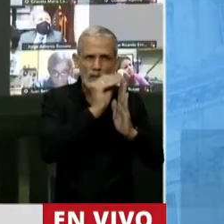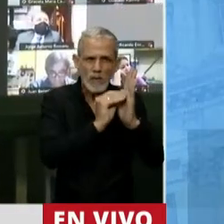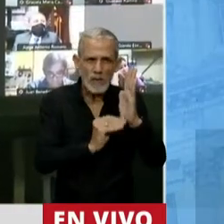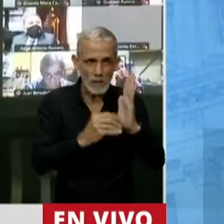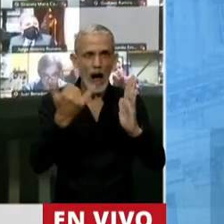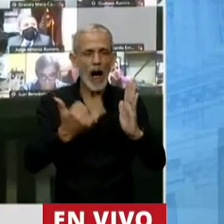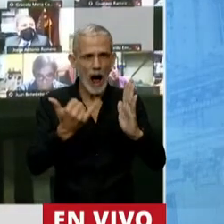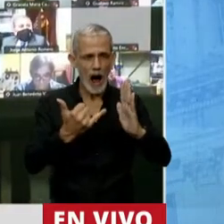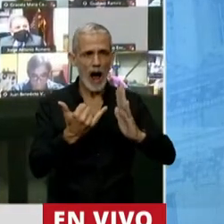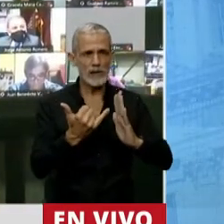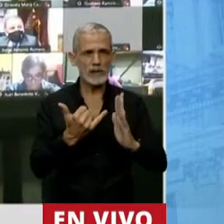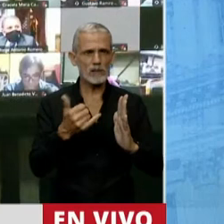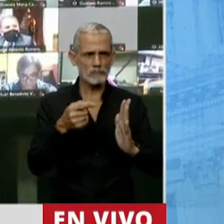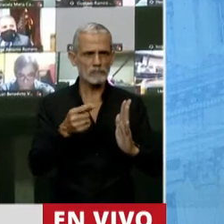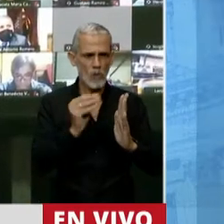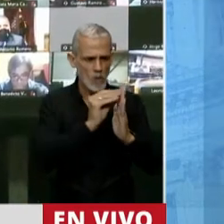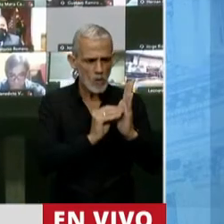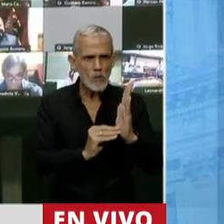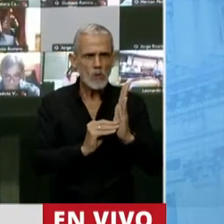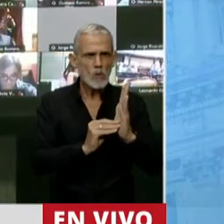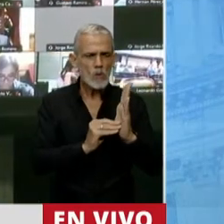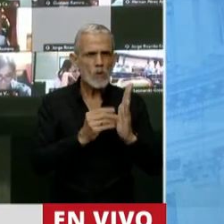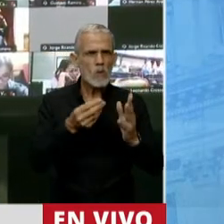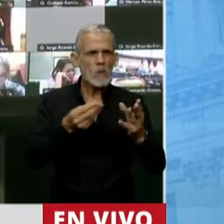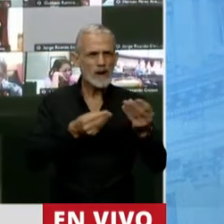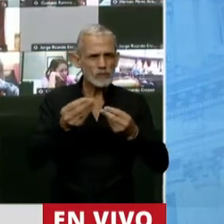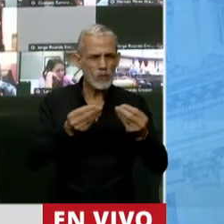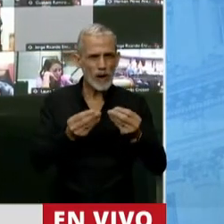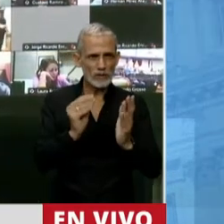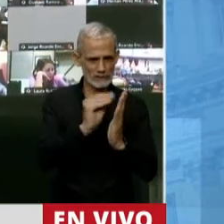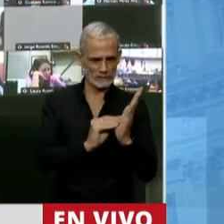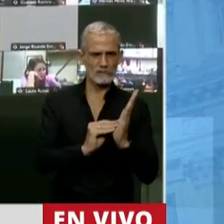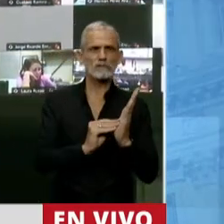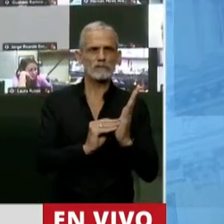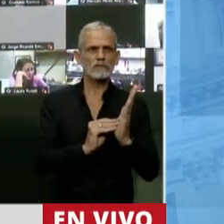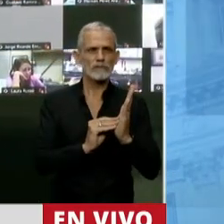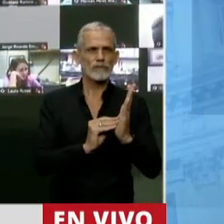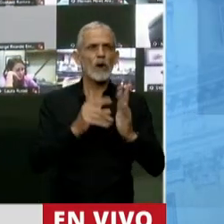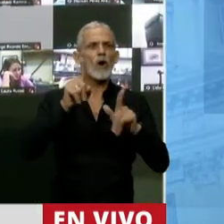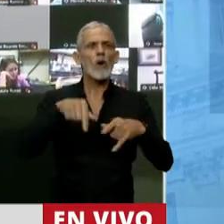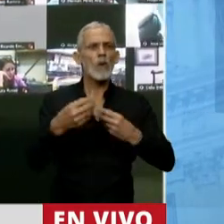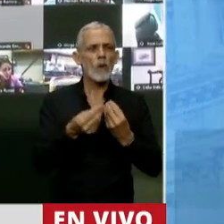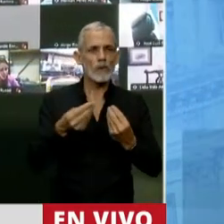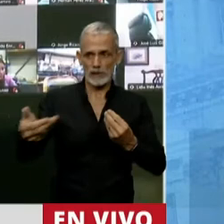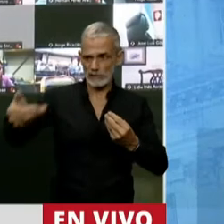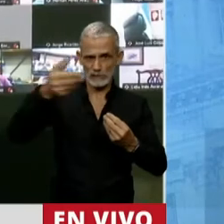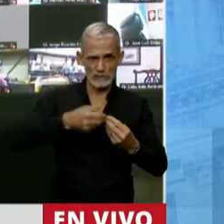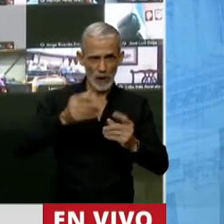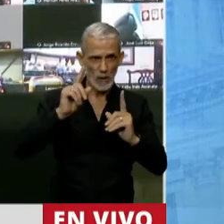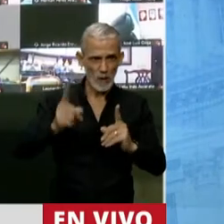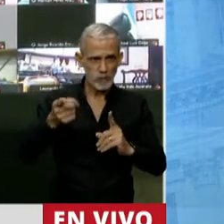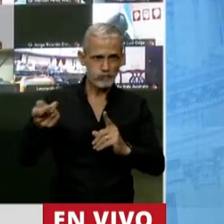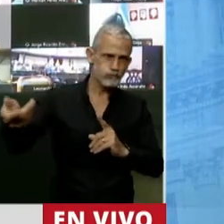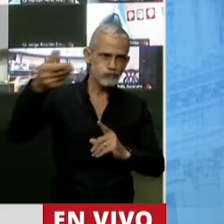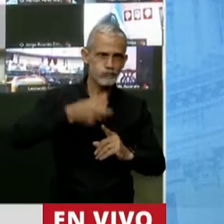asignaciones, hay un micro presupuesto que se va a solventar con las imposiciones que de acá